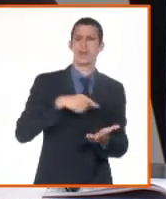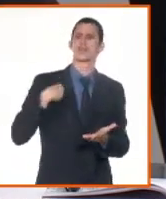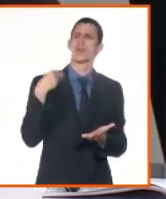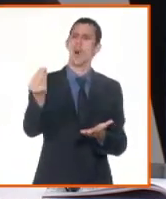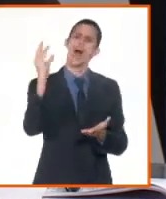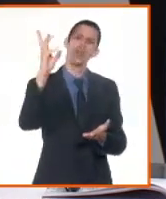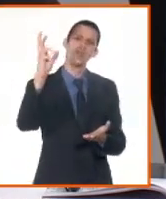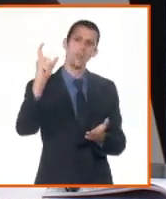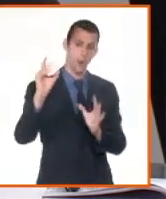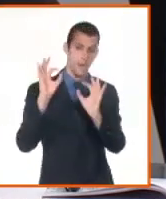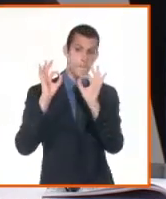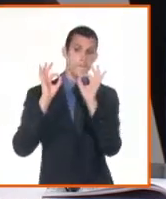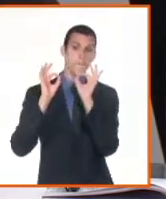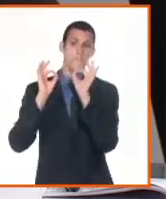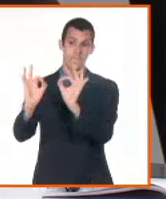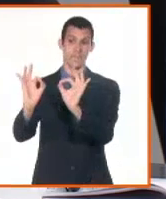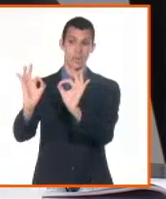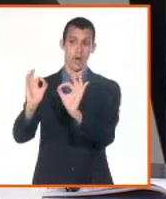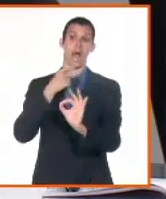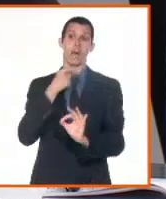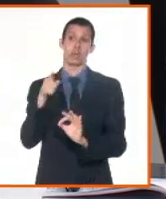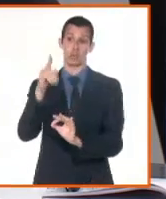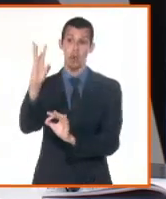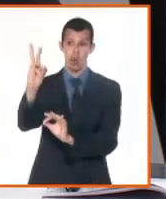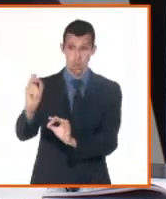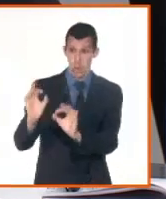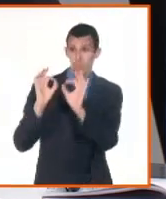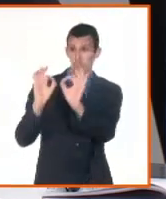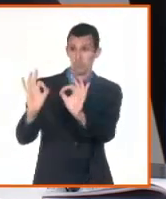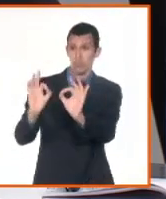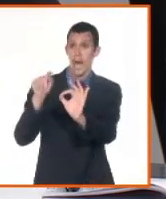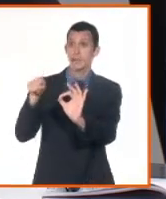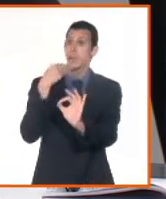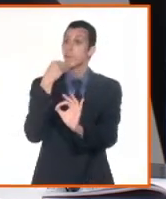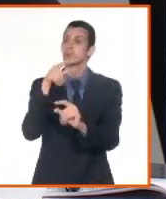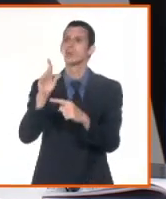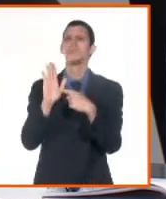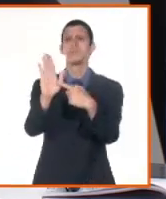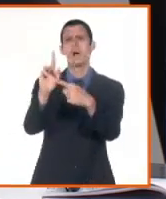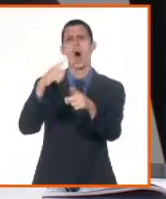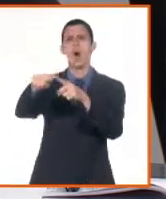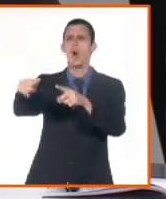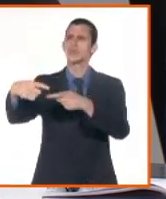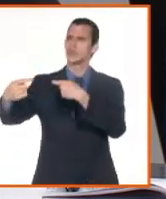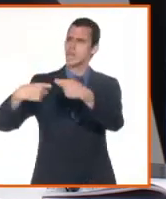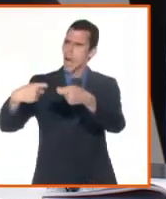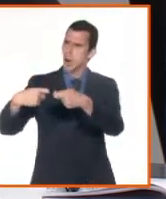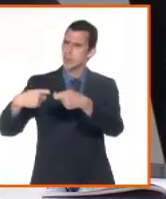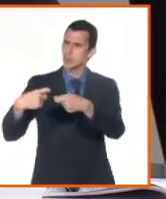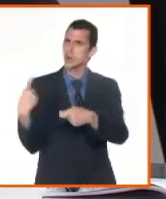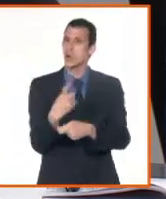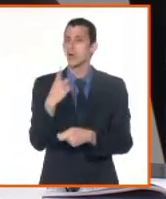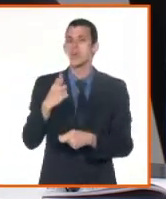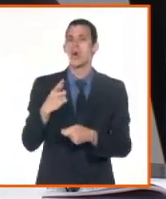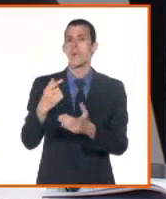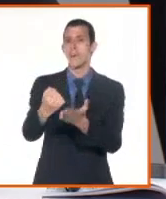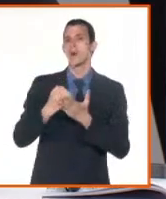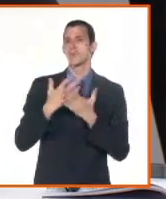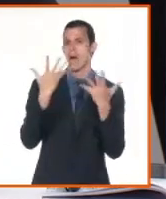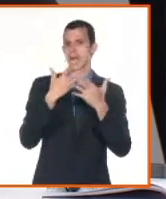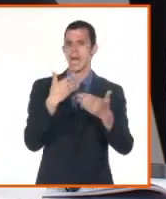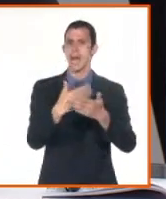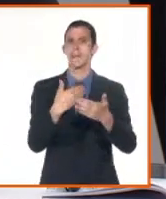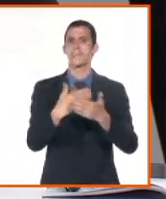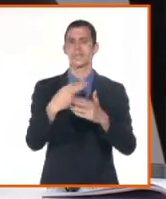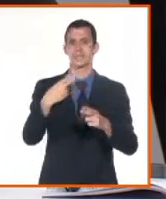empresa CETIC. Se piensa realizar o crear la ficha única de las entidades